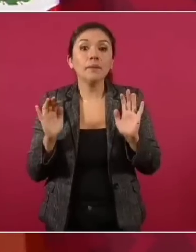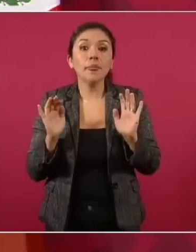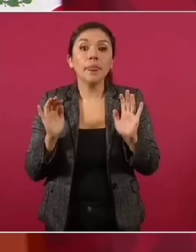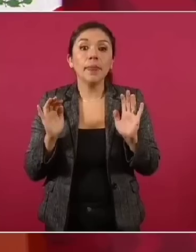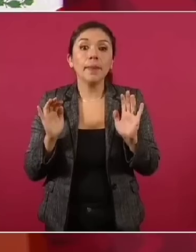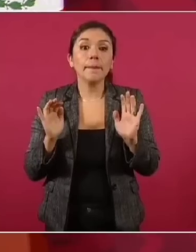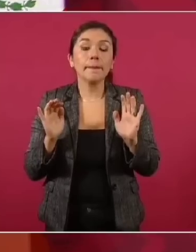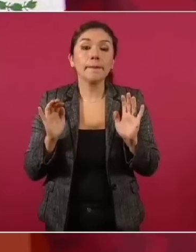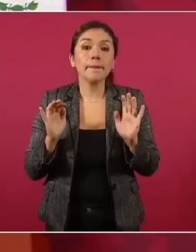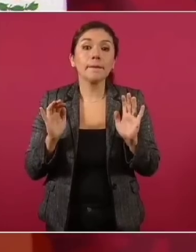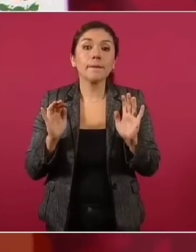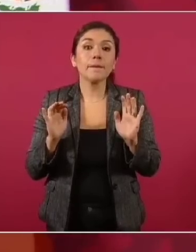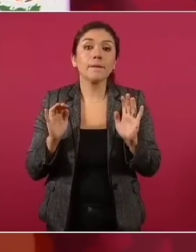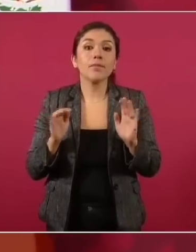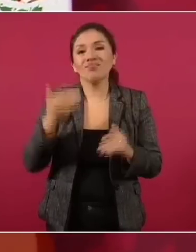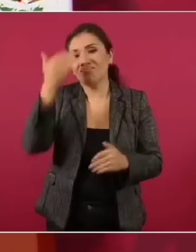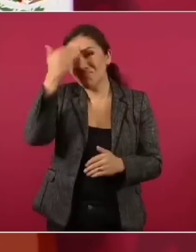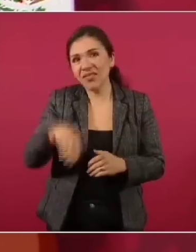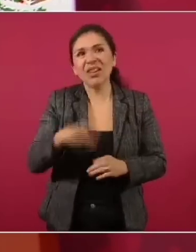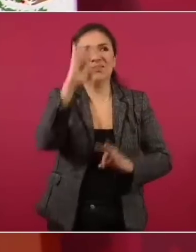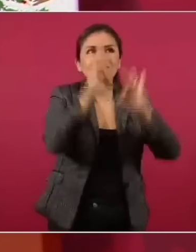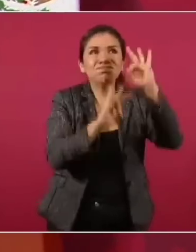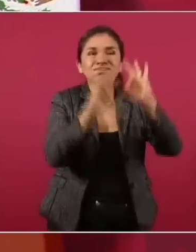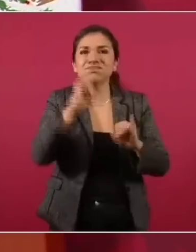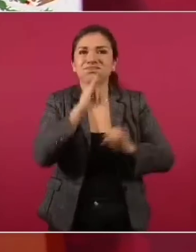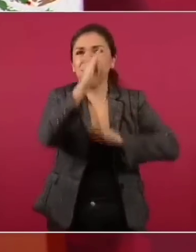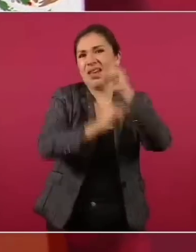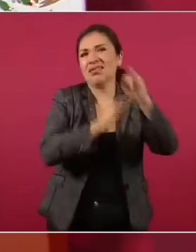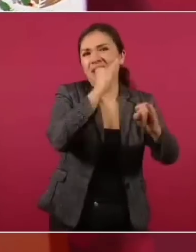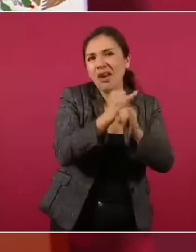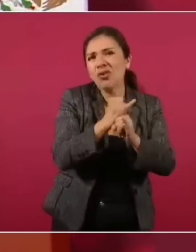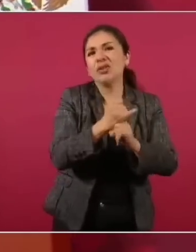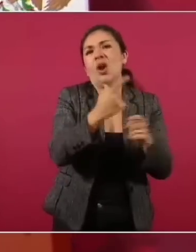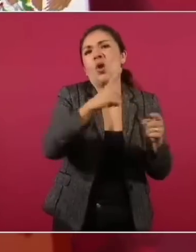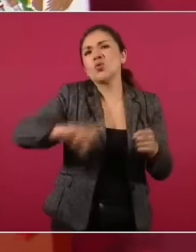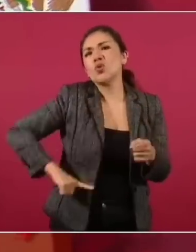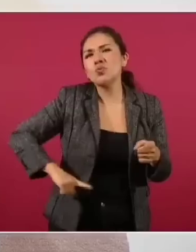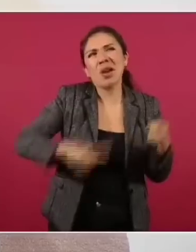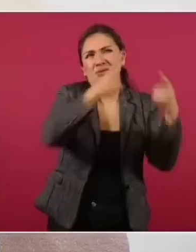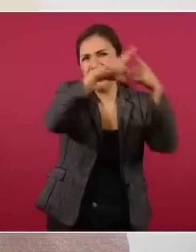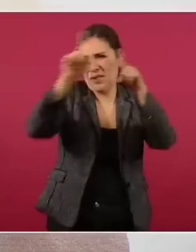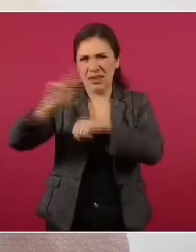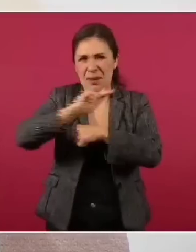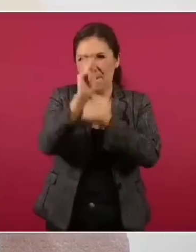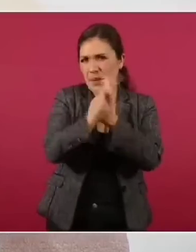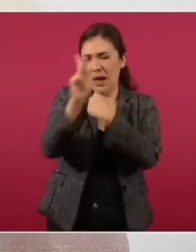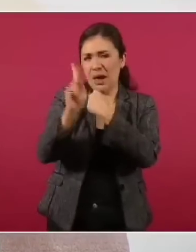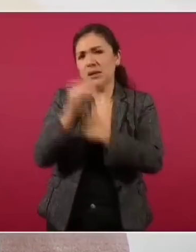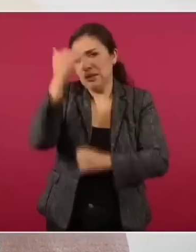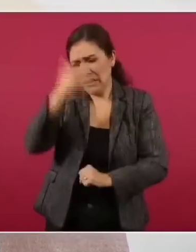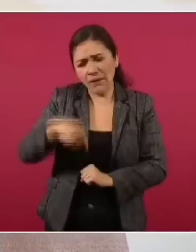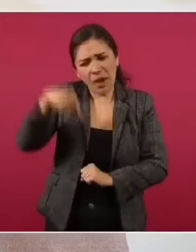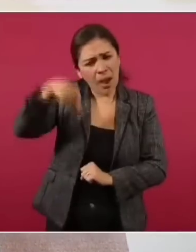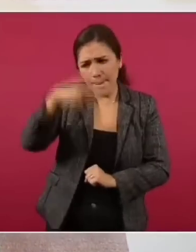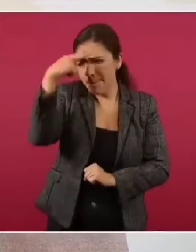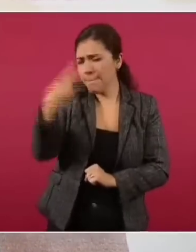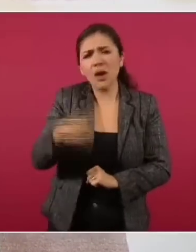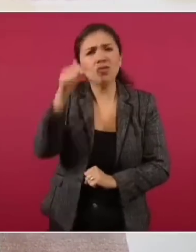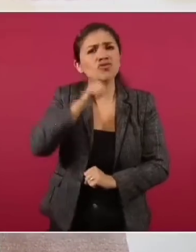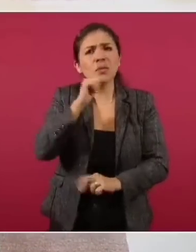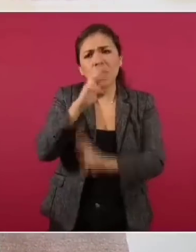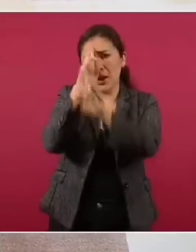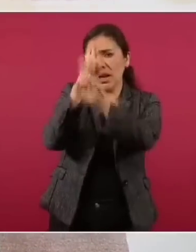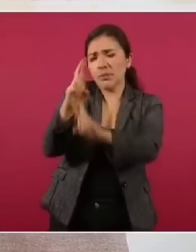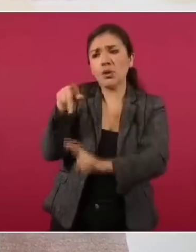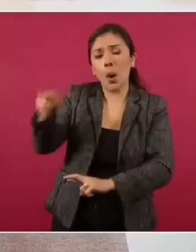Los mercados financieros internacionales y los gobiernos extranjeros de que somos respetuosos de la autonomía del